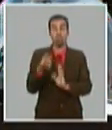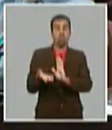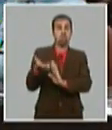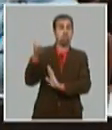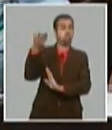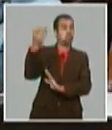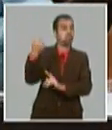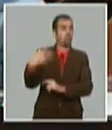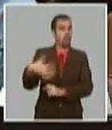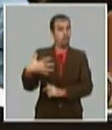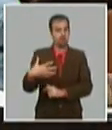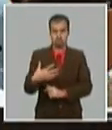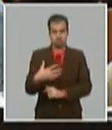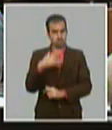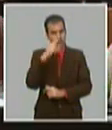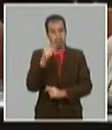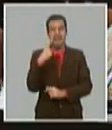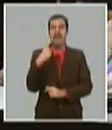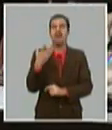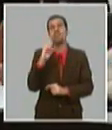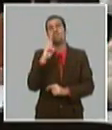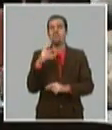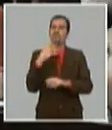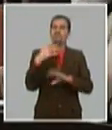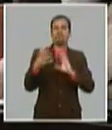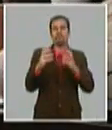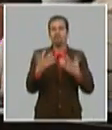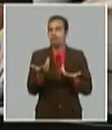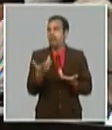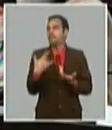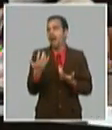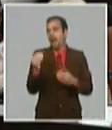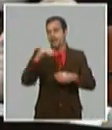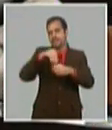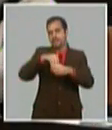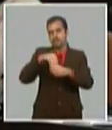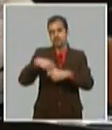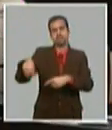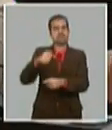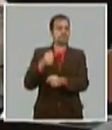en búsqueda de un mayor resultado para distribuirlo como ingreso a los trabajadores